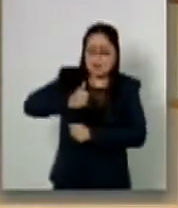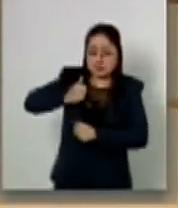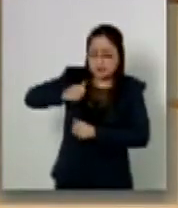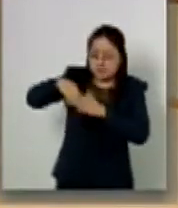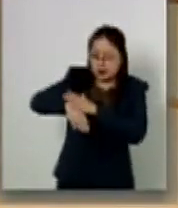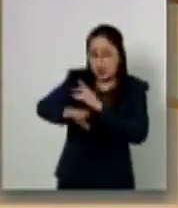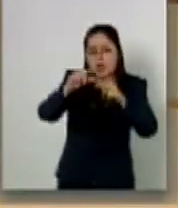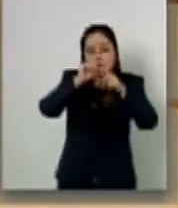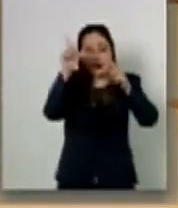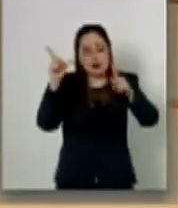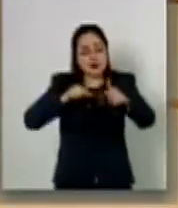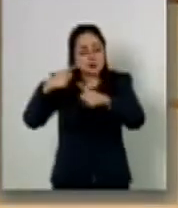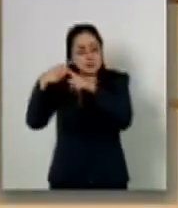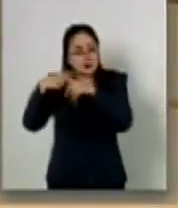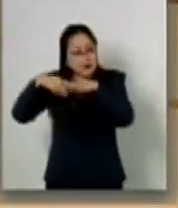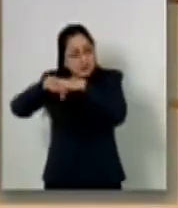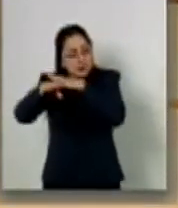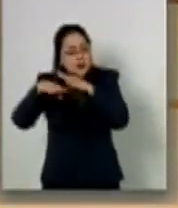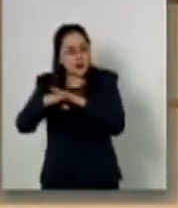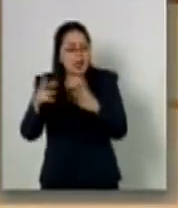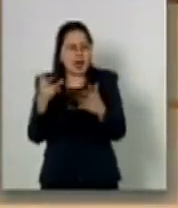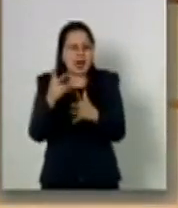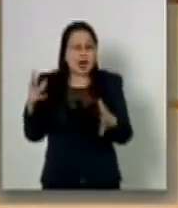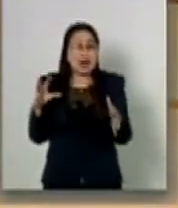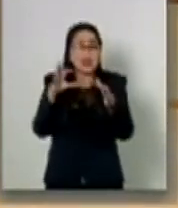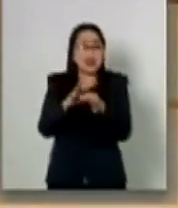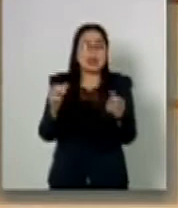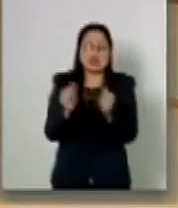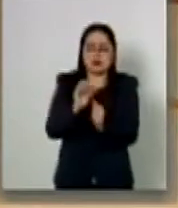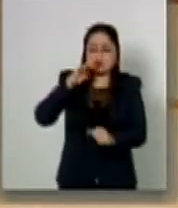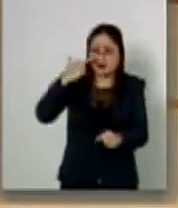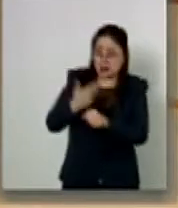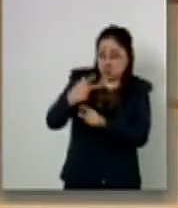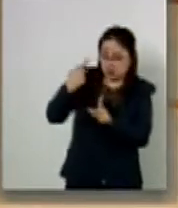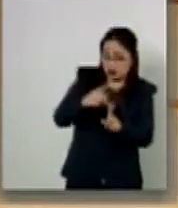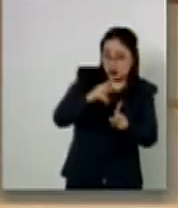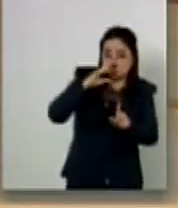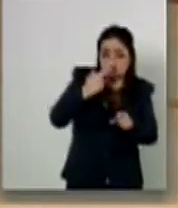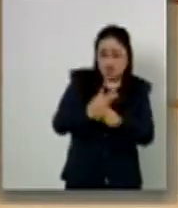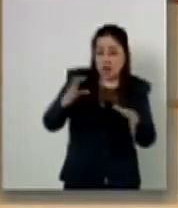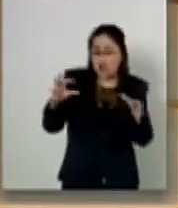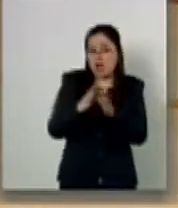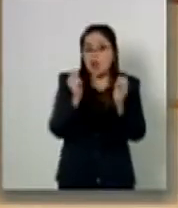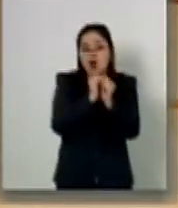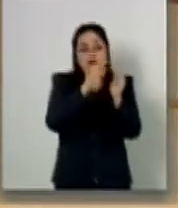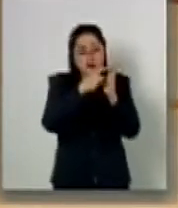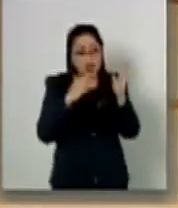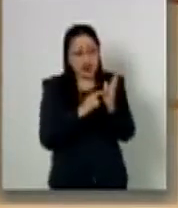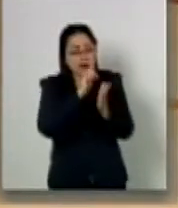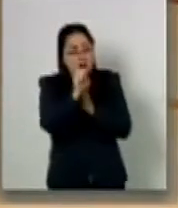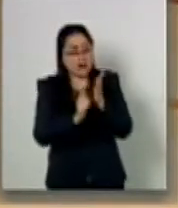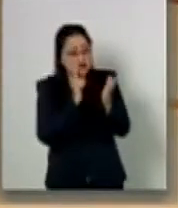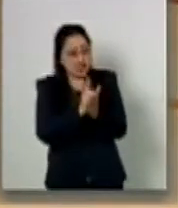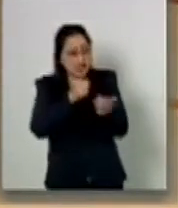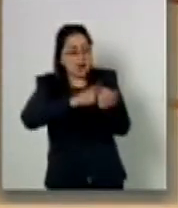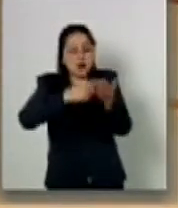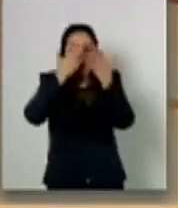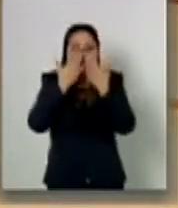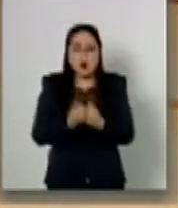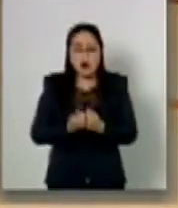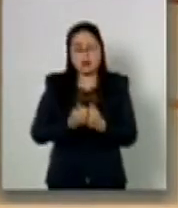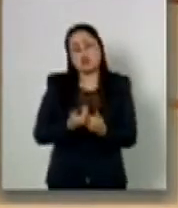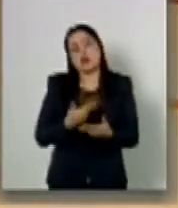ancho del país, realizando en los hechos tareas que no tienen una regulación específica y que, peor aún,